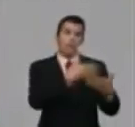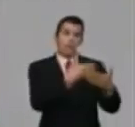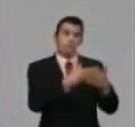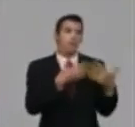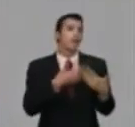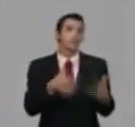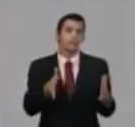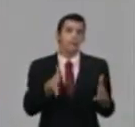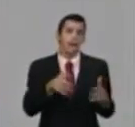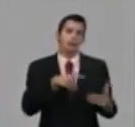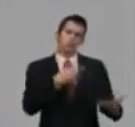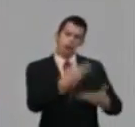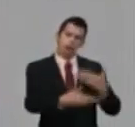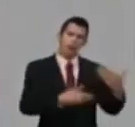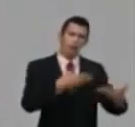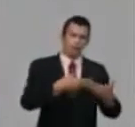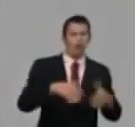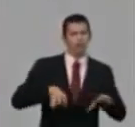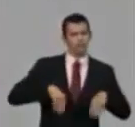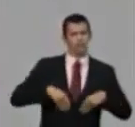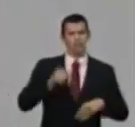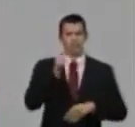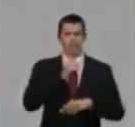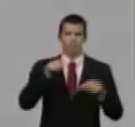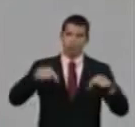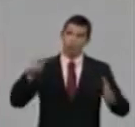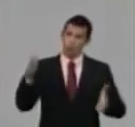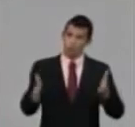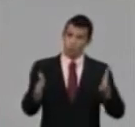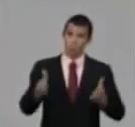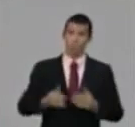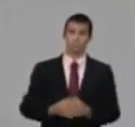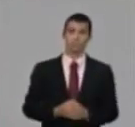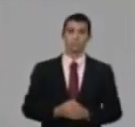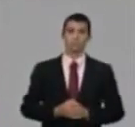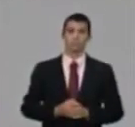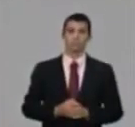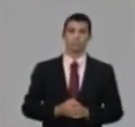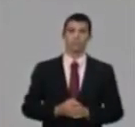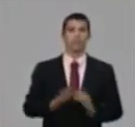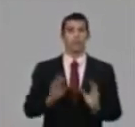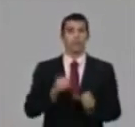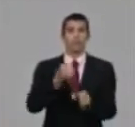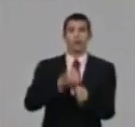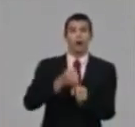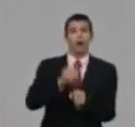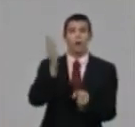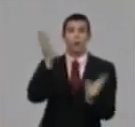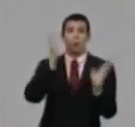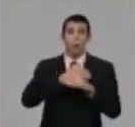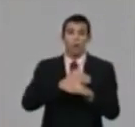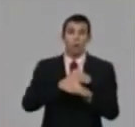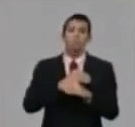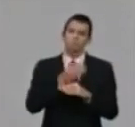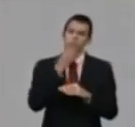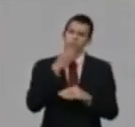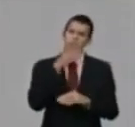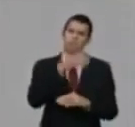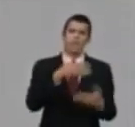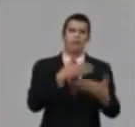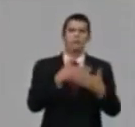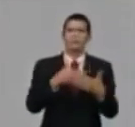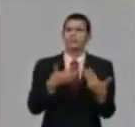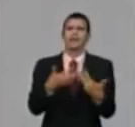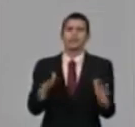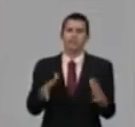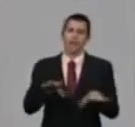con los trabajadores que están desvinculados laboralmente. Quisiera hacer una acotación en el tema de